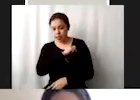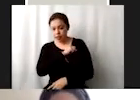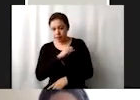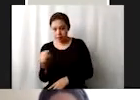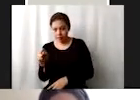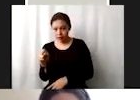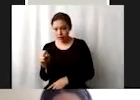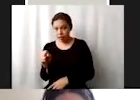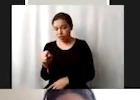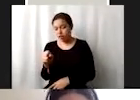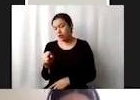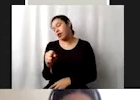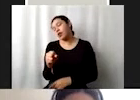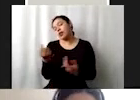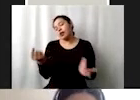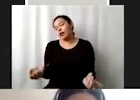también este tema